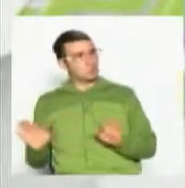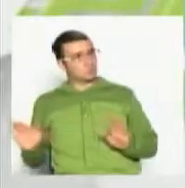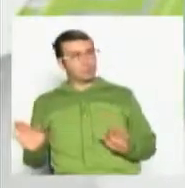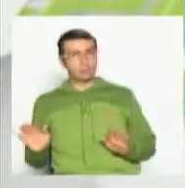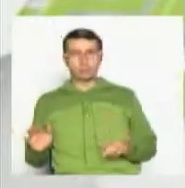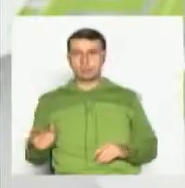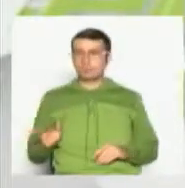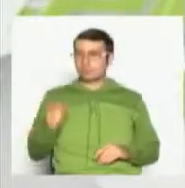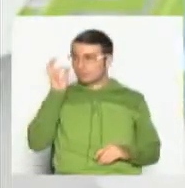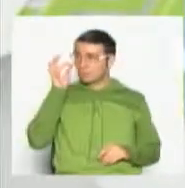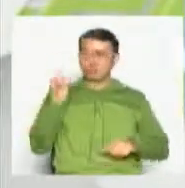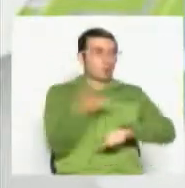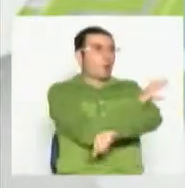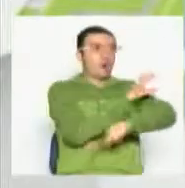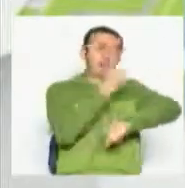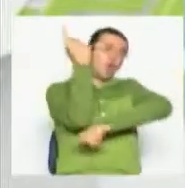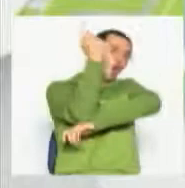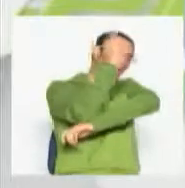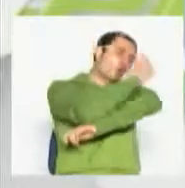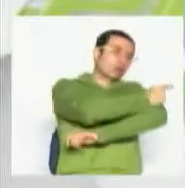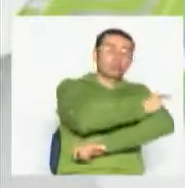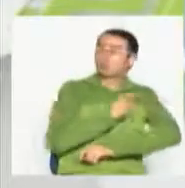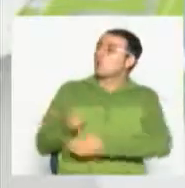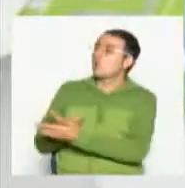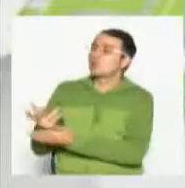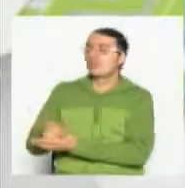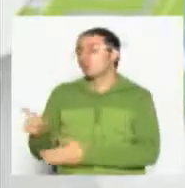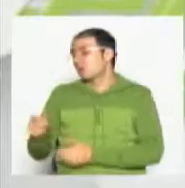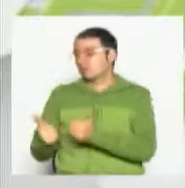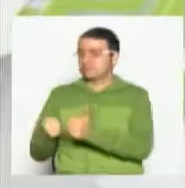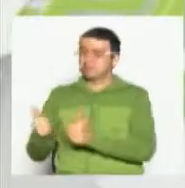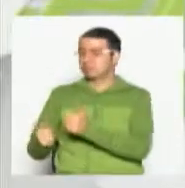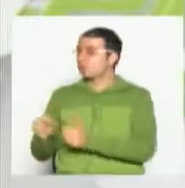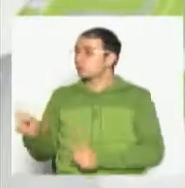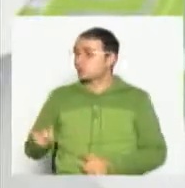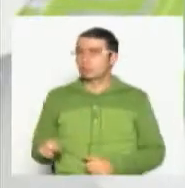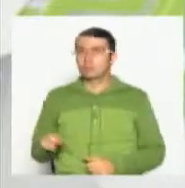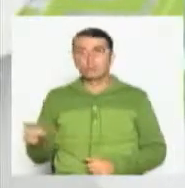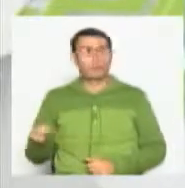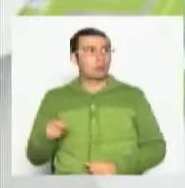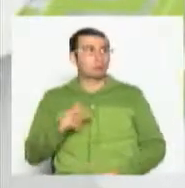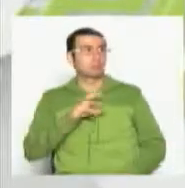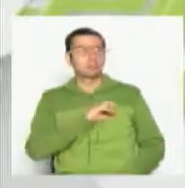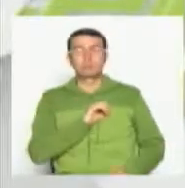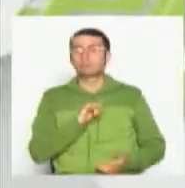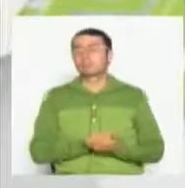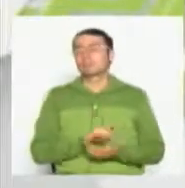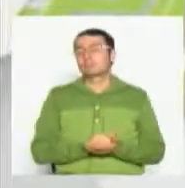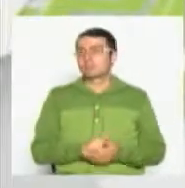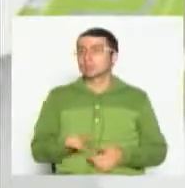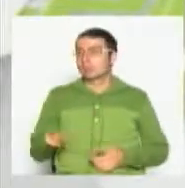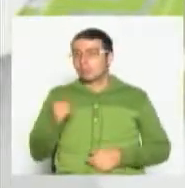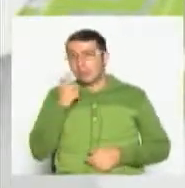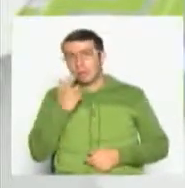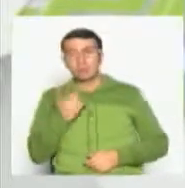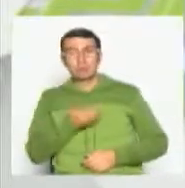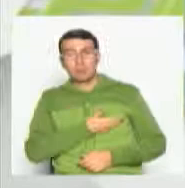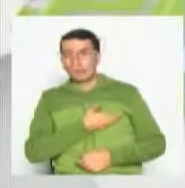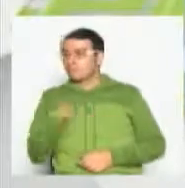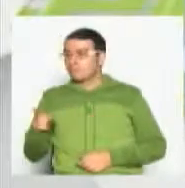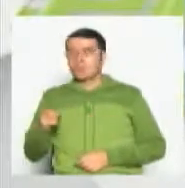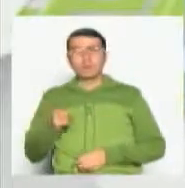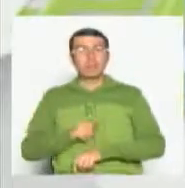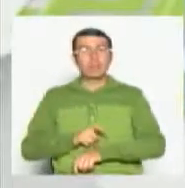tanto tiempo al computador o a la tecnología? Si tú, ¿qué haces, pa? Él ve que su papá, igual su mamá, dedica un momento a la